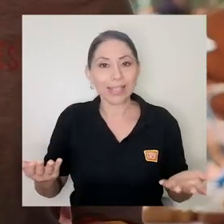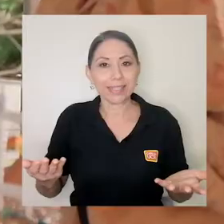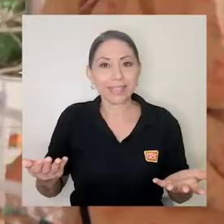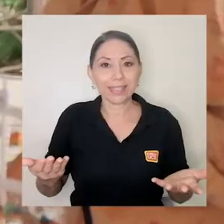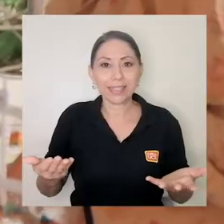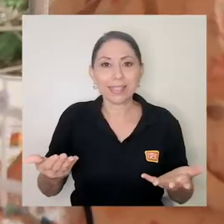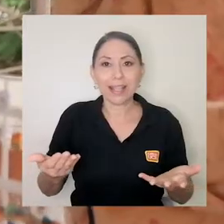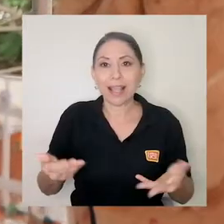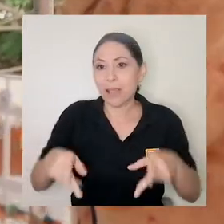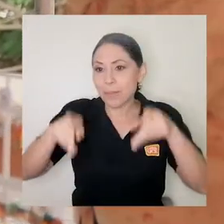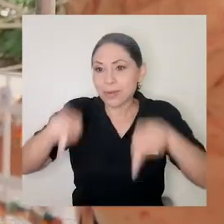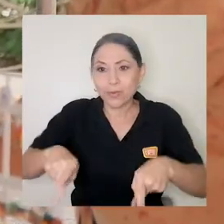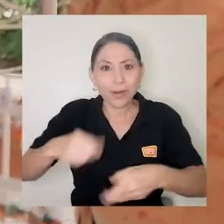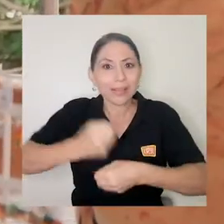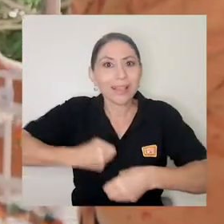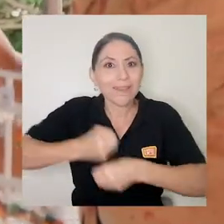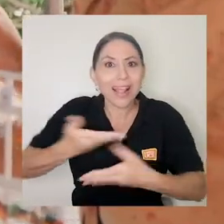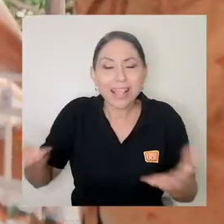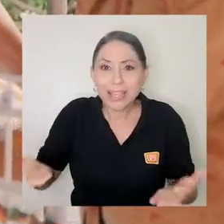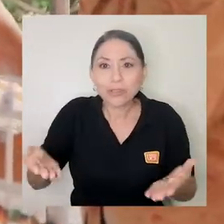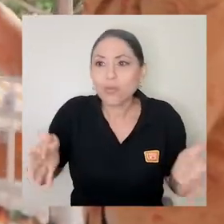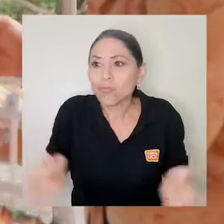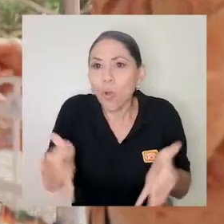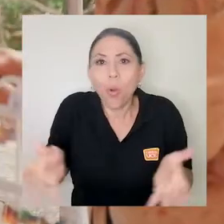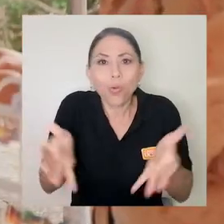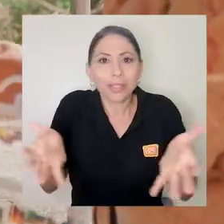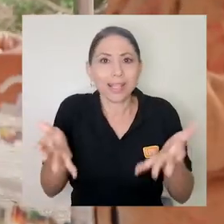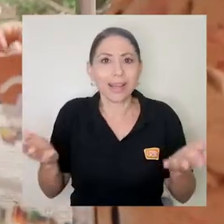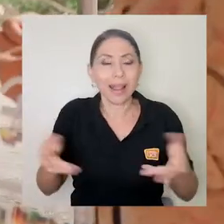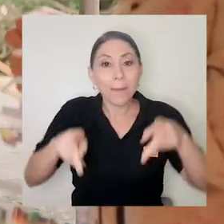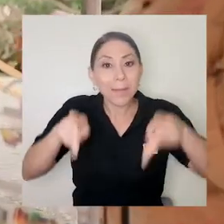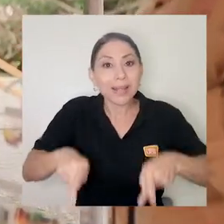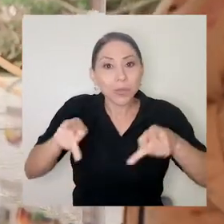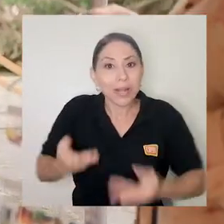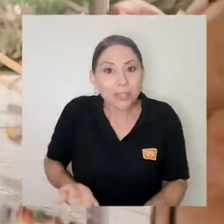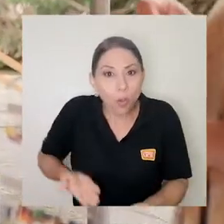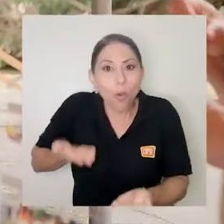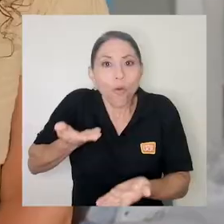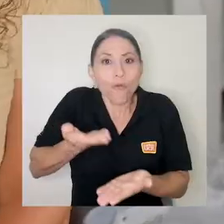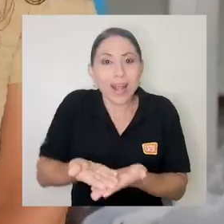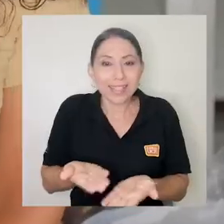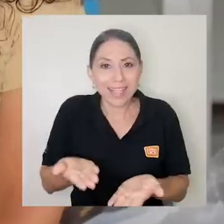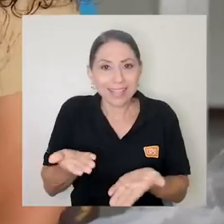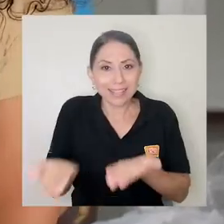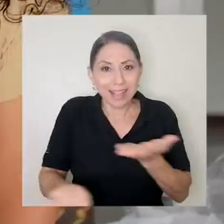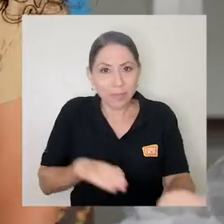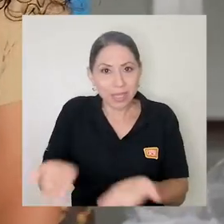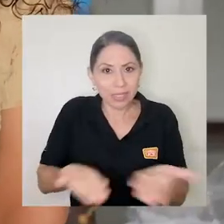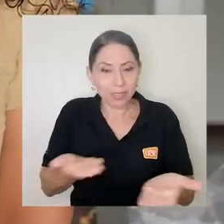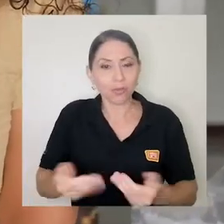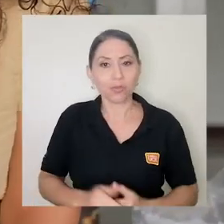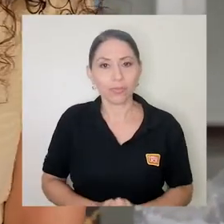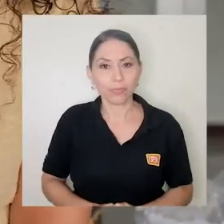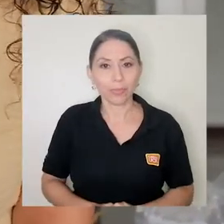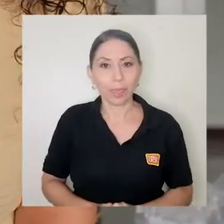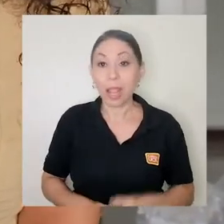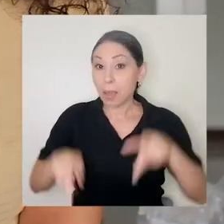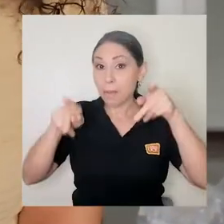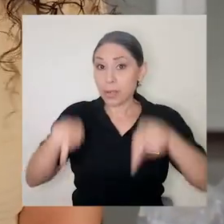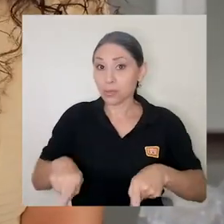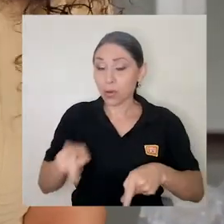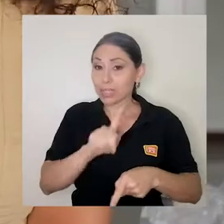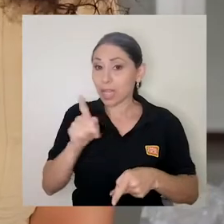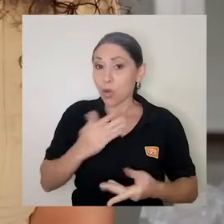coaches, etc. Los que ofrecen servicios en ese sentido. ¿Y para los que no ofrecen servicios sino